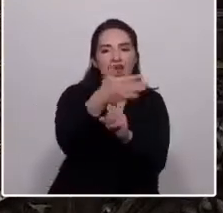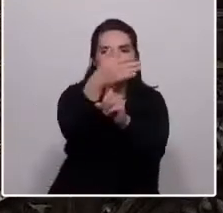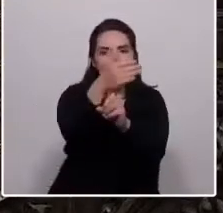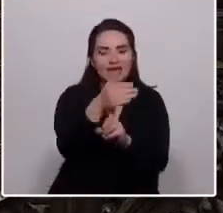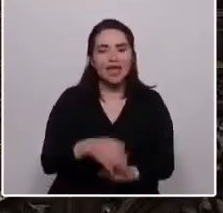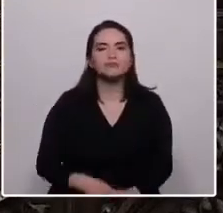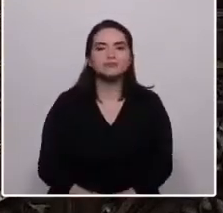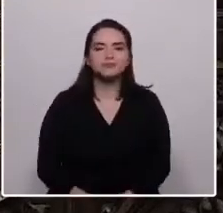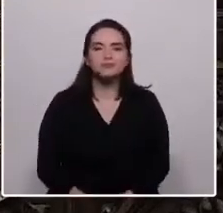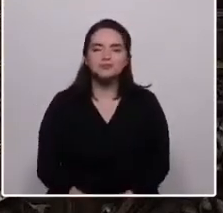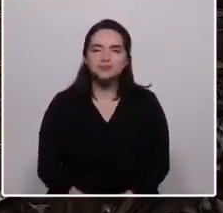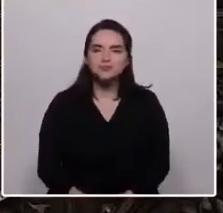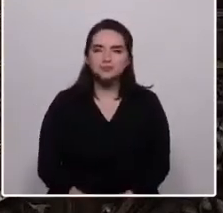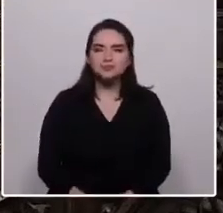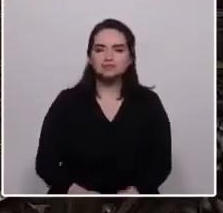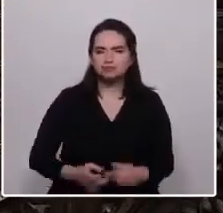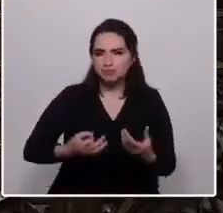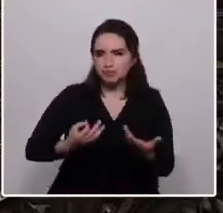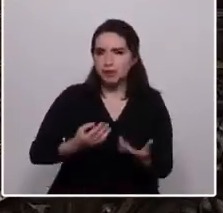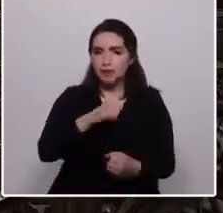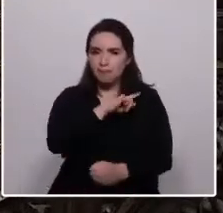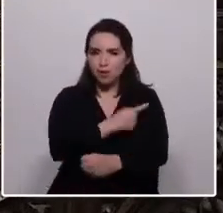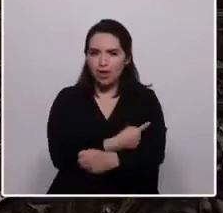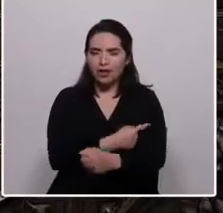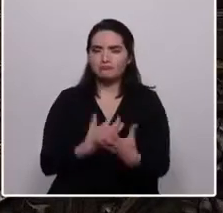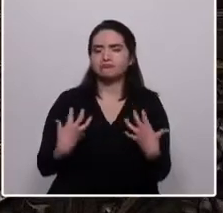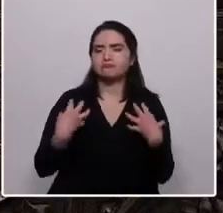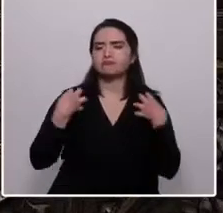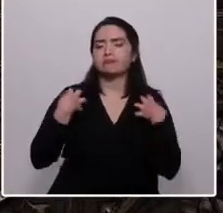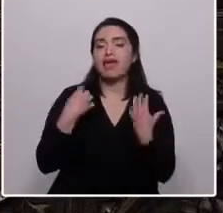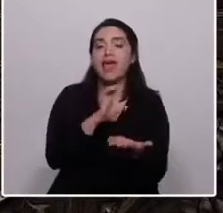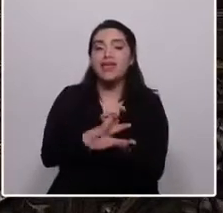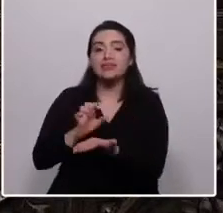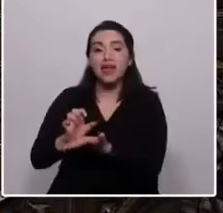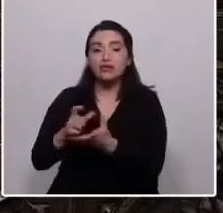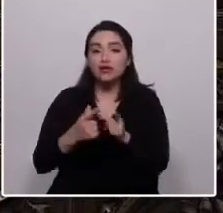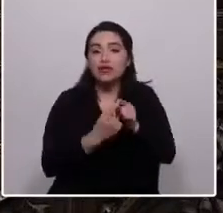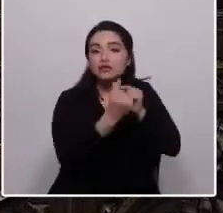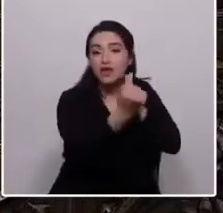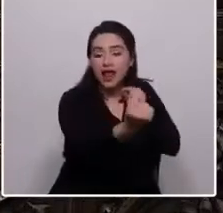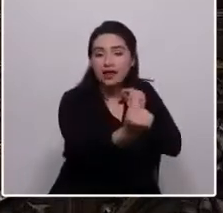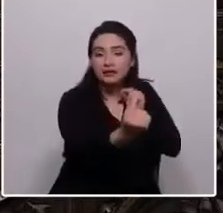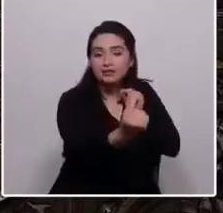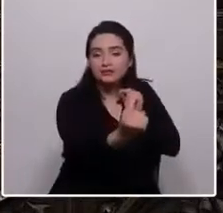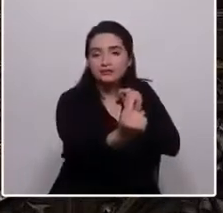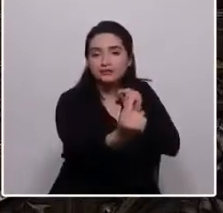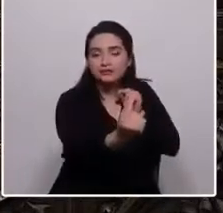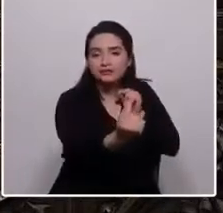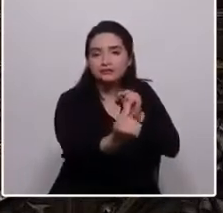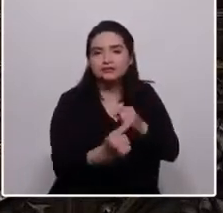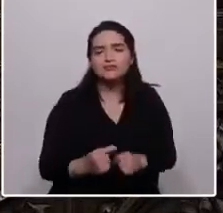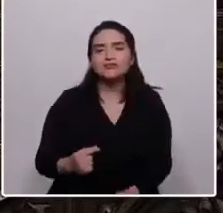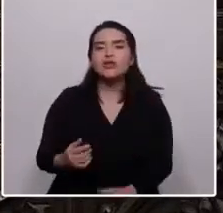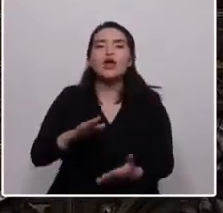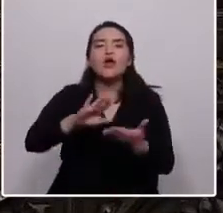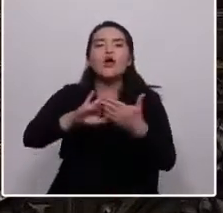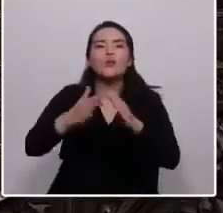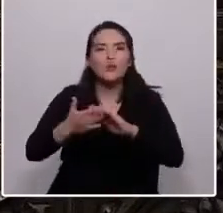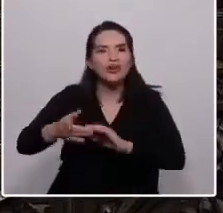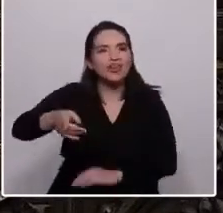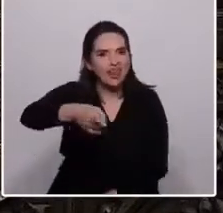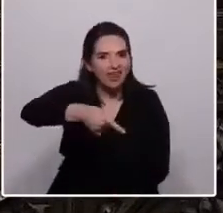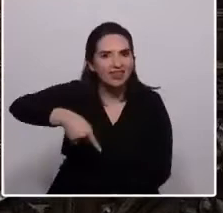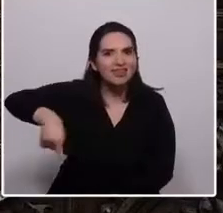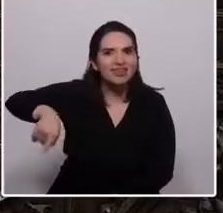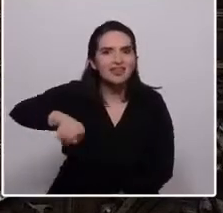acuñada para fundamentar el poder absoluto y los estados nacionales, reside esencialmente en las comunidades vivas,